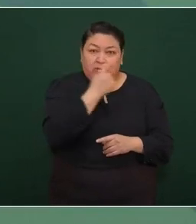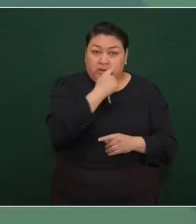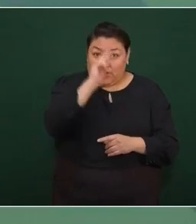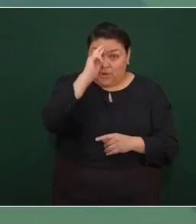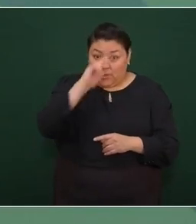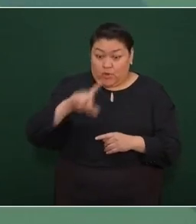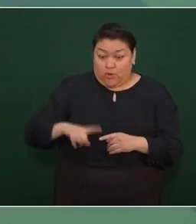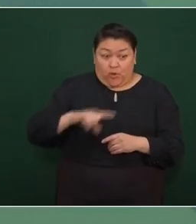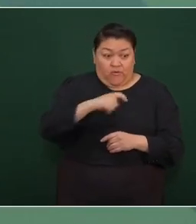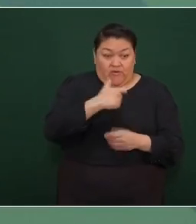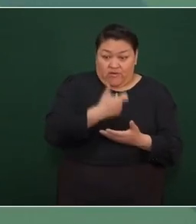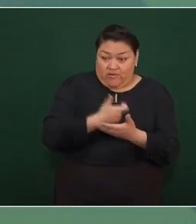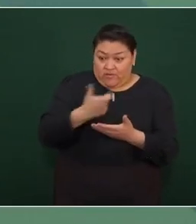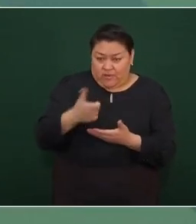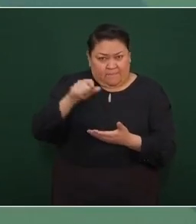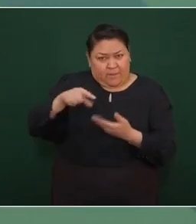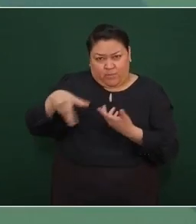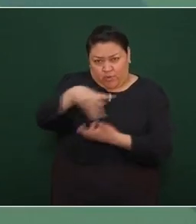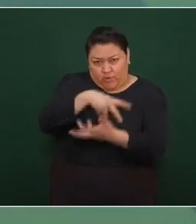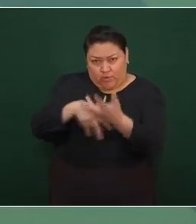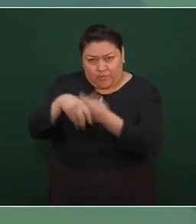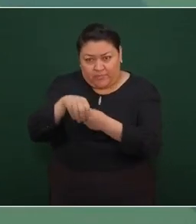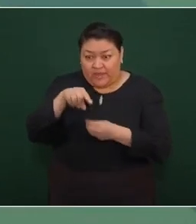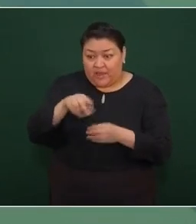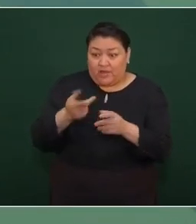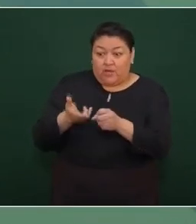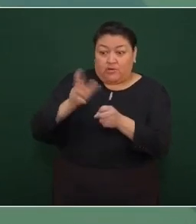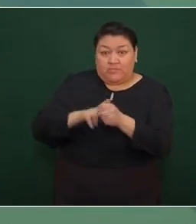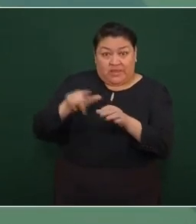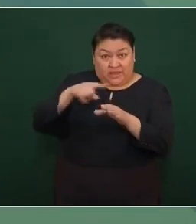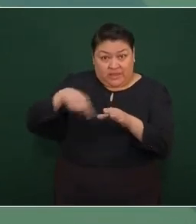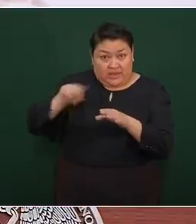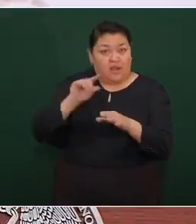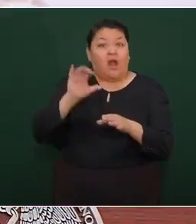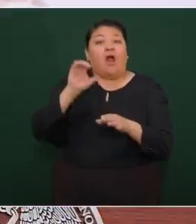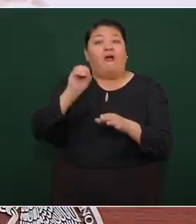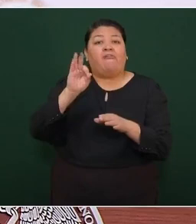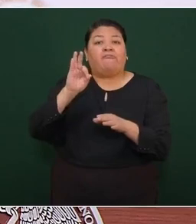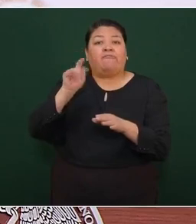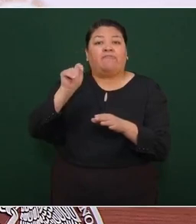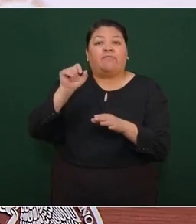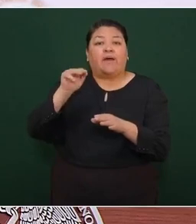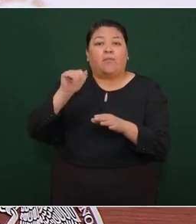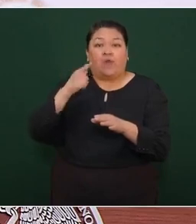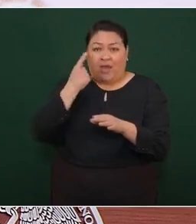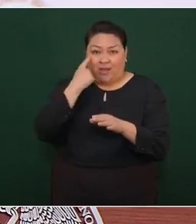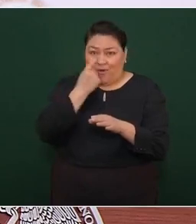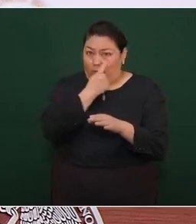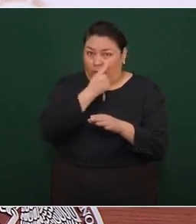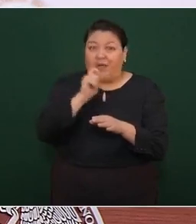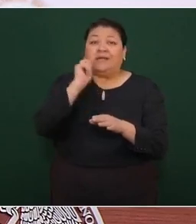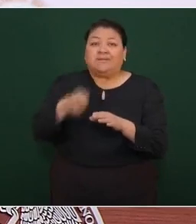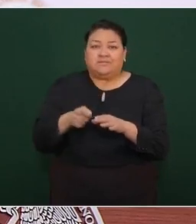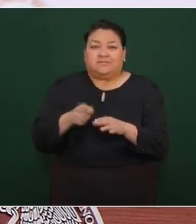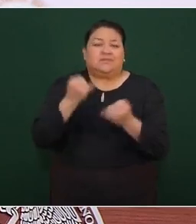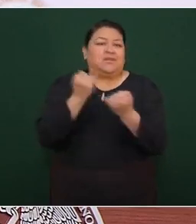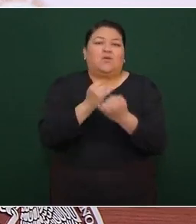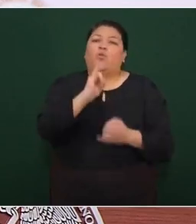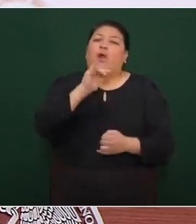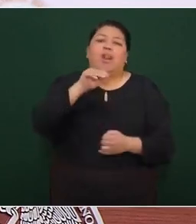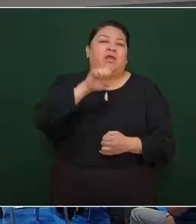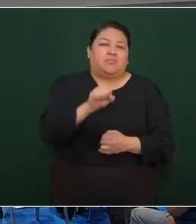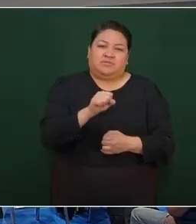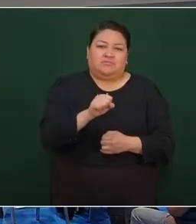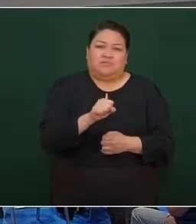invertido en el pueblo. La clínica de oftalmología es parte del plan y del proyecto que se tiene con el tema del IMSS-Bienestar.